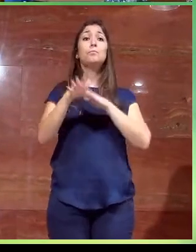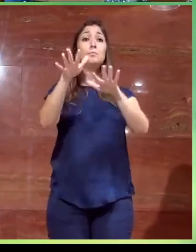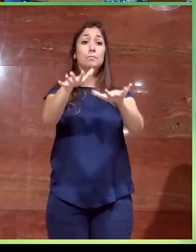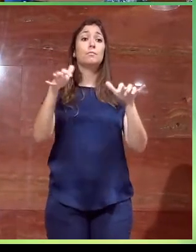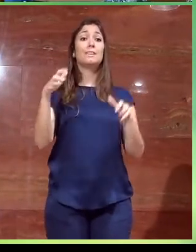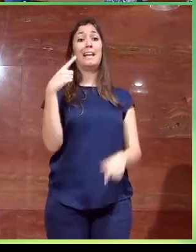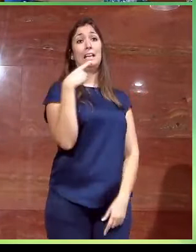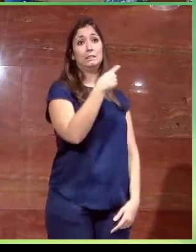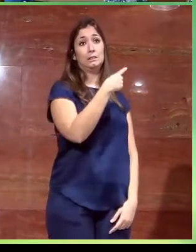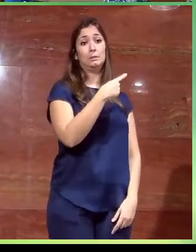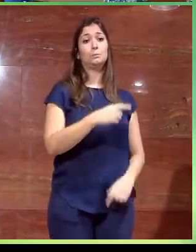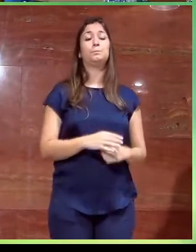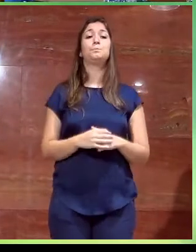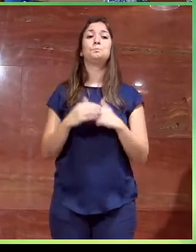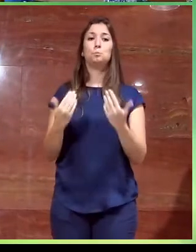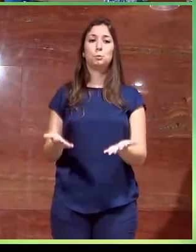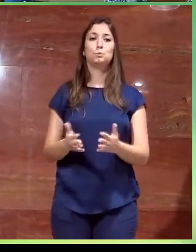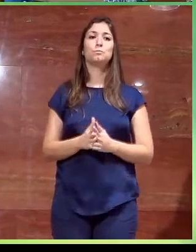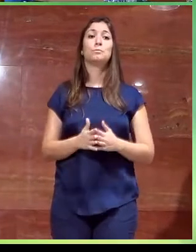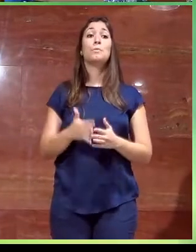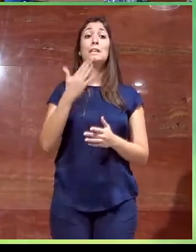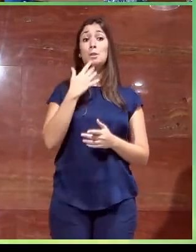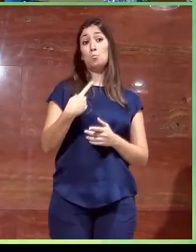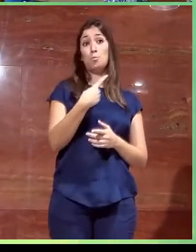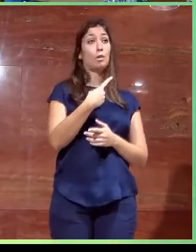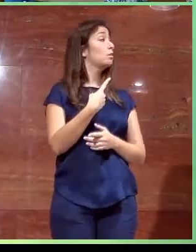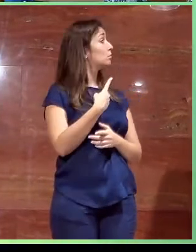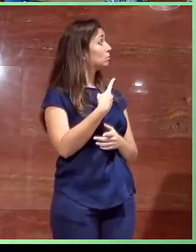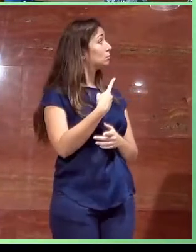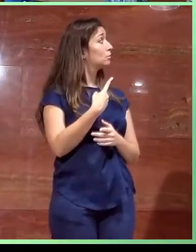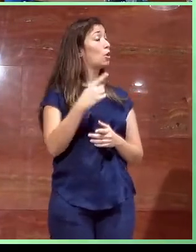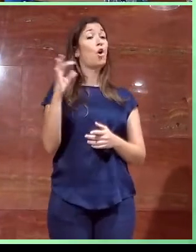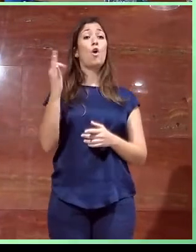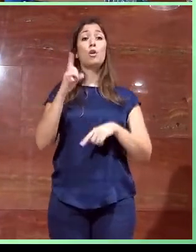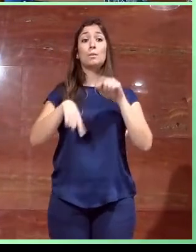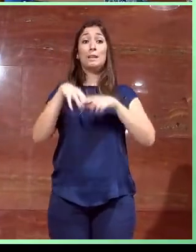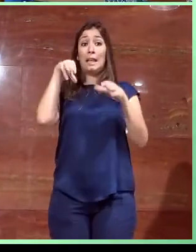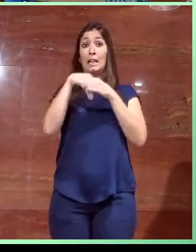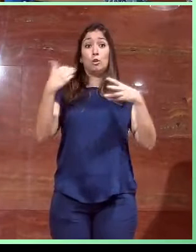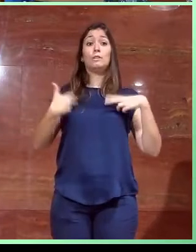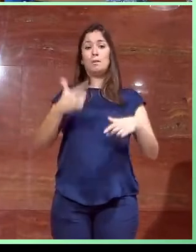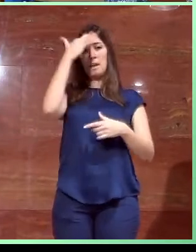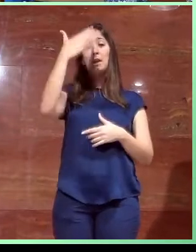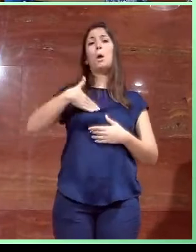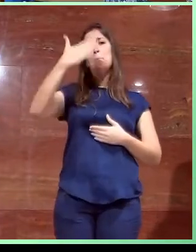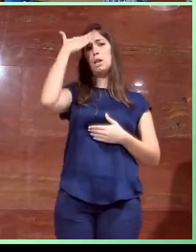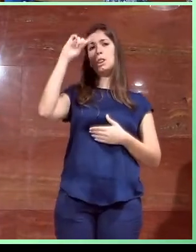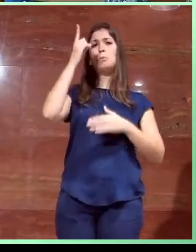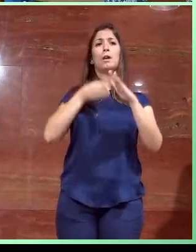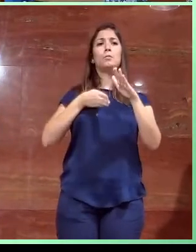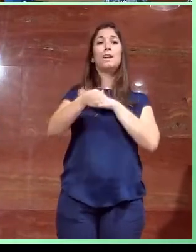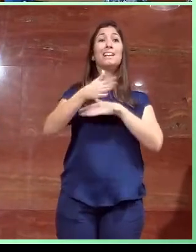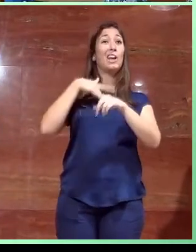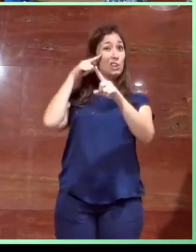actos que es este, ¿no? Bien, si accedemos por aquí o bien si venimos desde el interior del edificio porque hemos accedido por el acceso principal que está en el otro